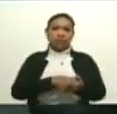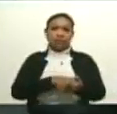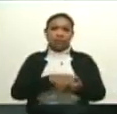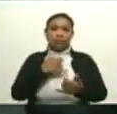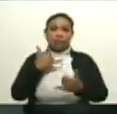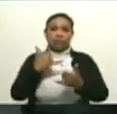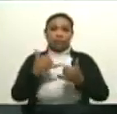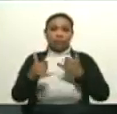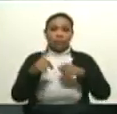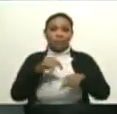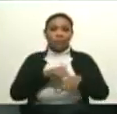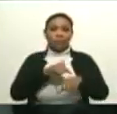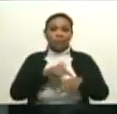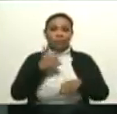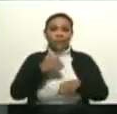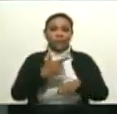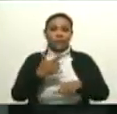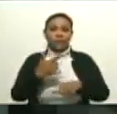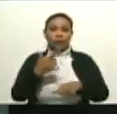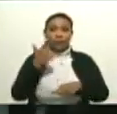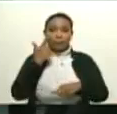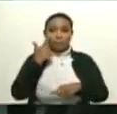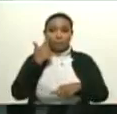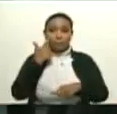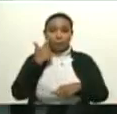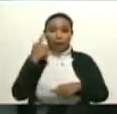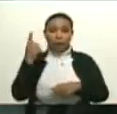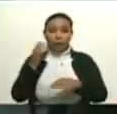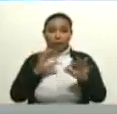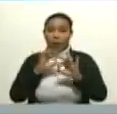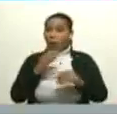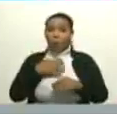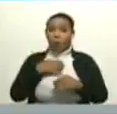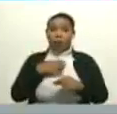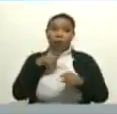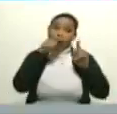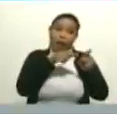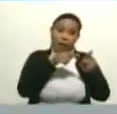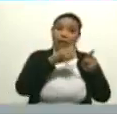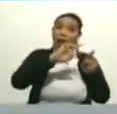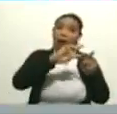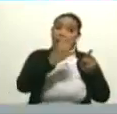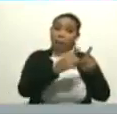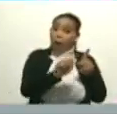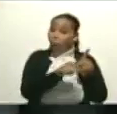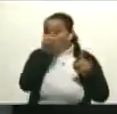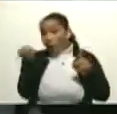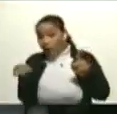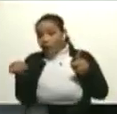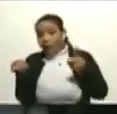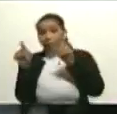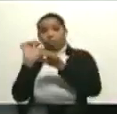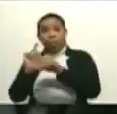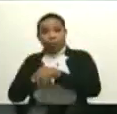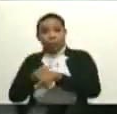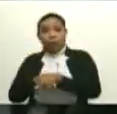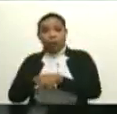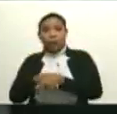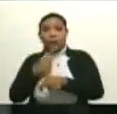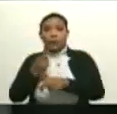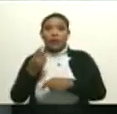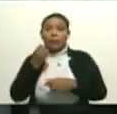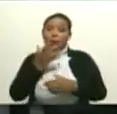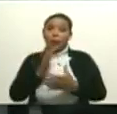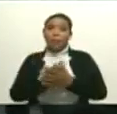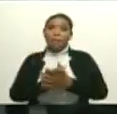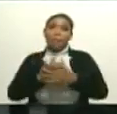viene el señor Carlos Arroyo y te dice mira, este espectáculo no puede ir aquí, tiene que ir aquí. Y uno empieza a darse un golpe en la cabeza y a decir, bueno,